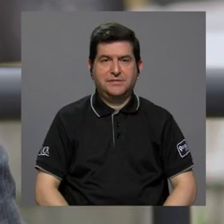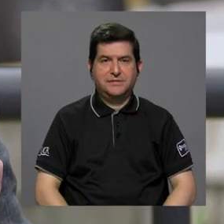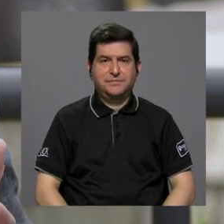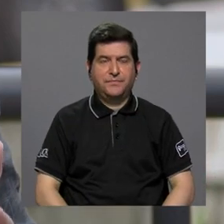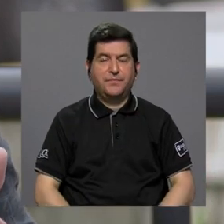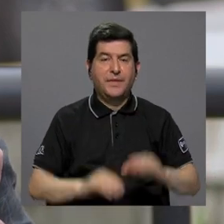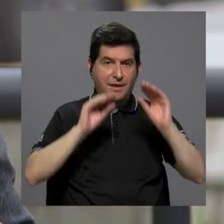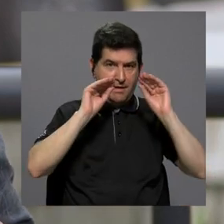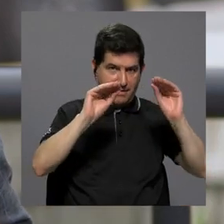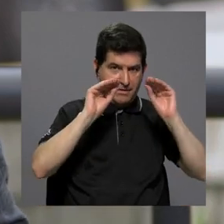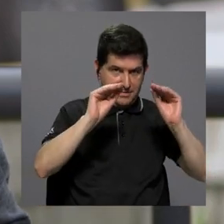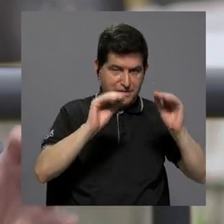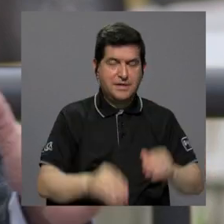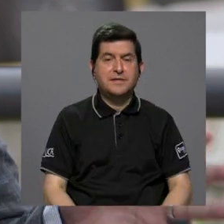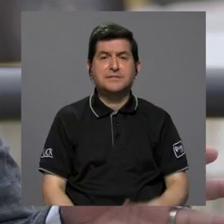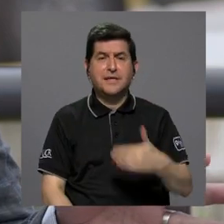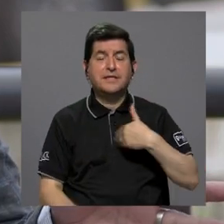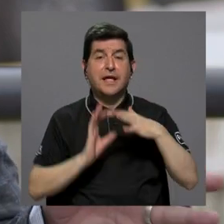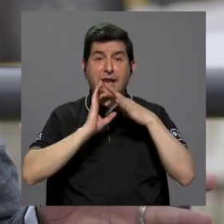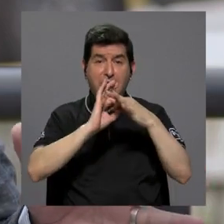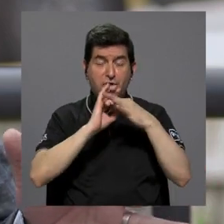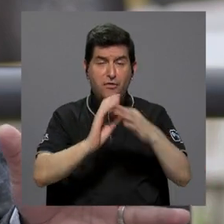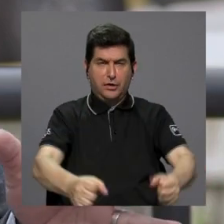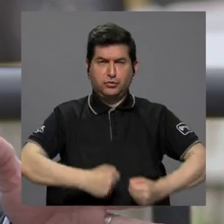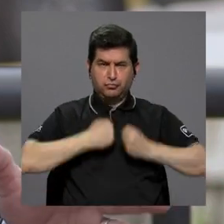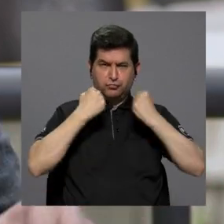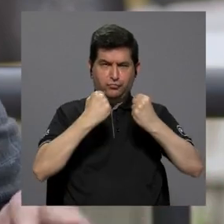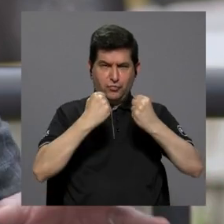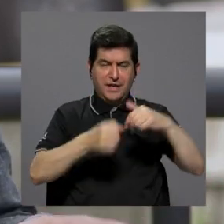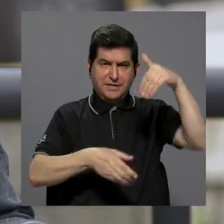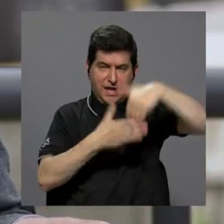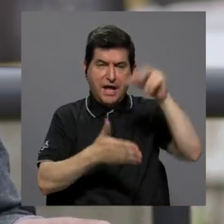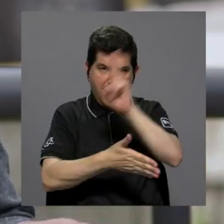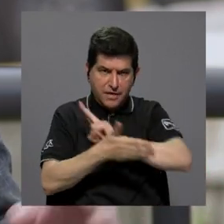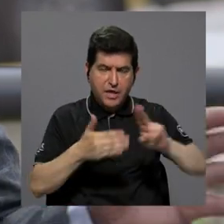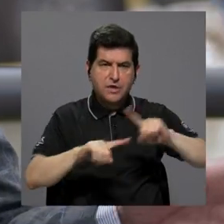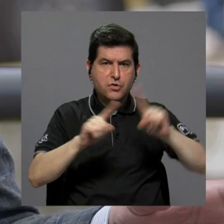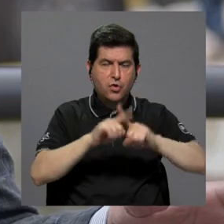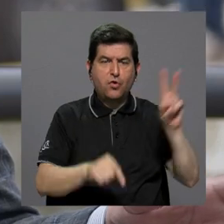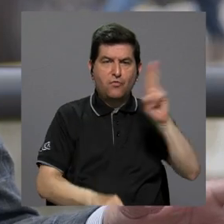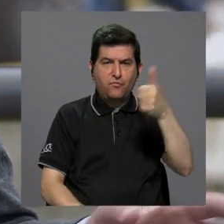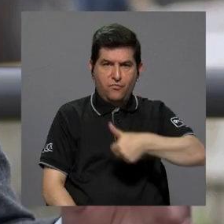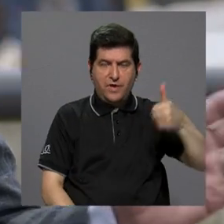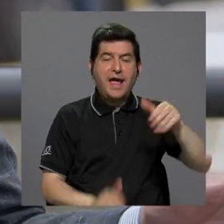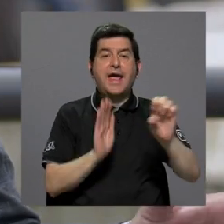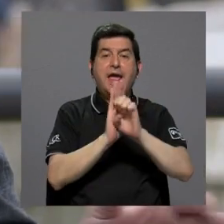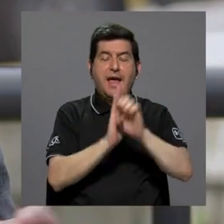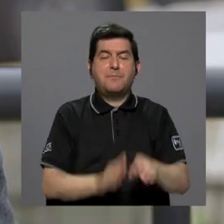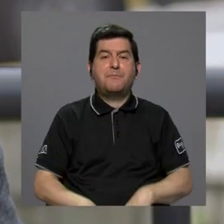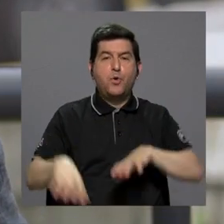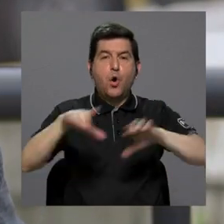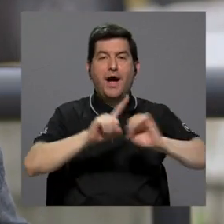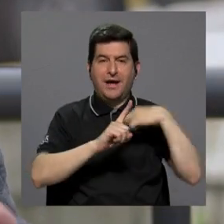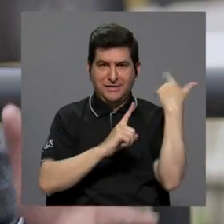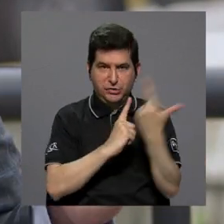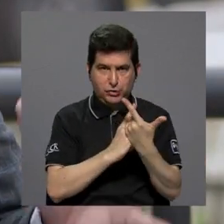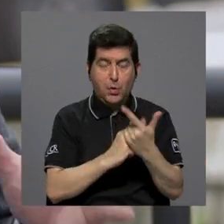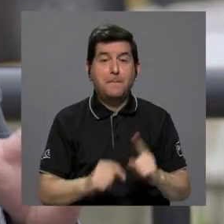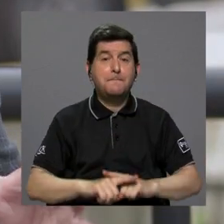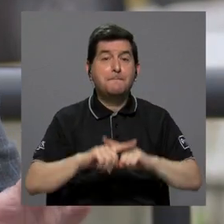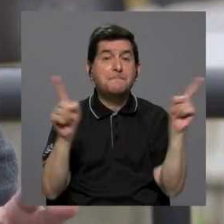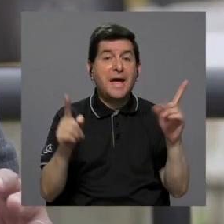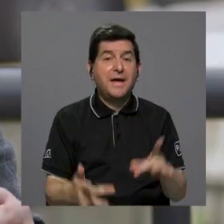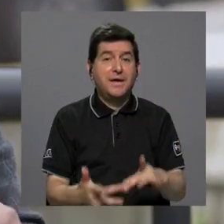son el sector académico, queremos tener una relación intensa dentro de la U con otras vicerrectorías, como por ejemplo la de Acción Social,